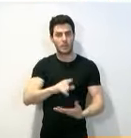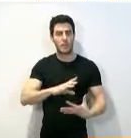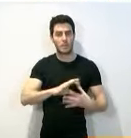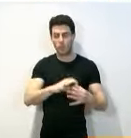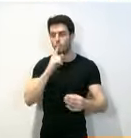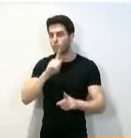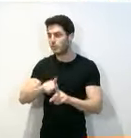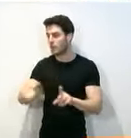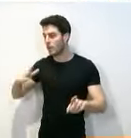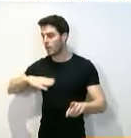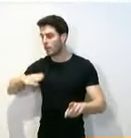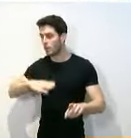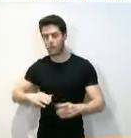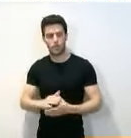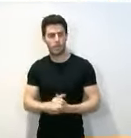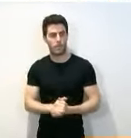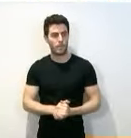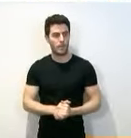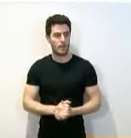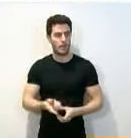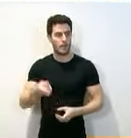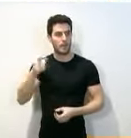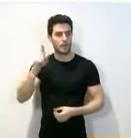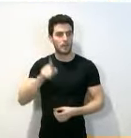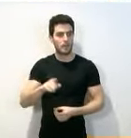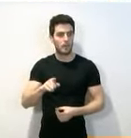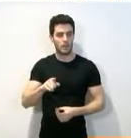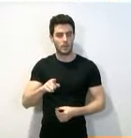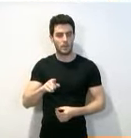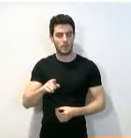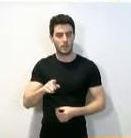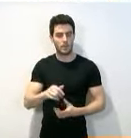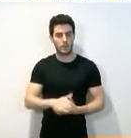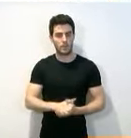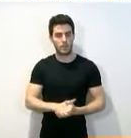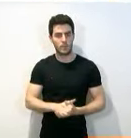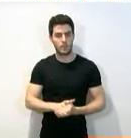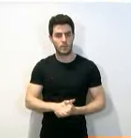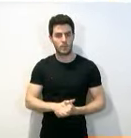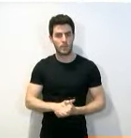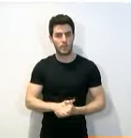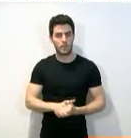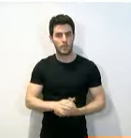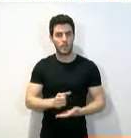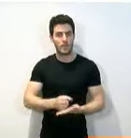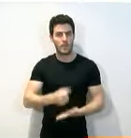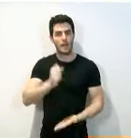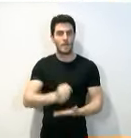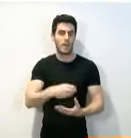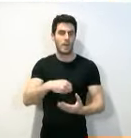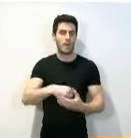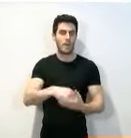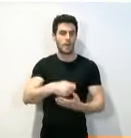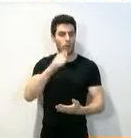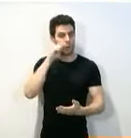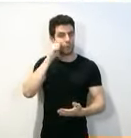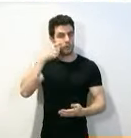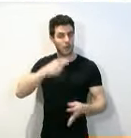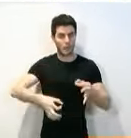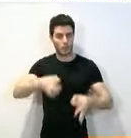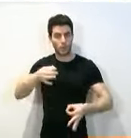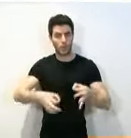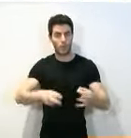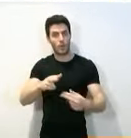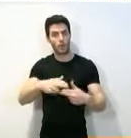el edificio que alberga el museo y el juzgado, que fue